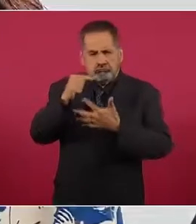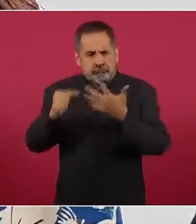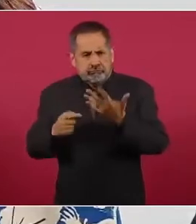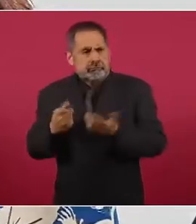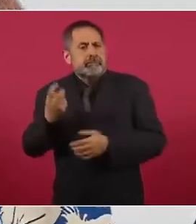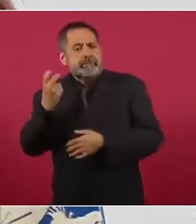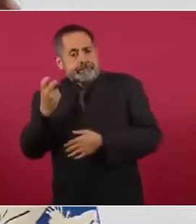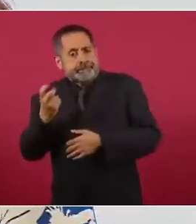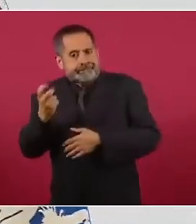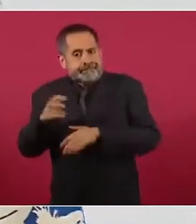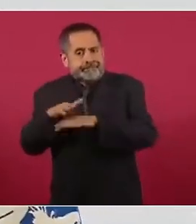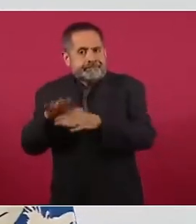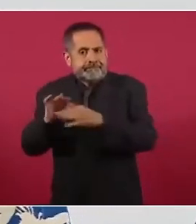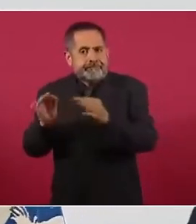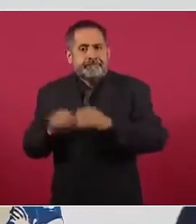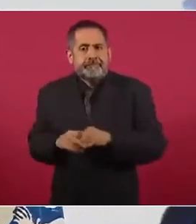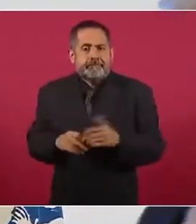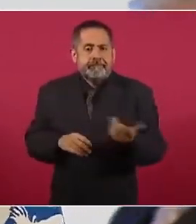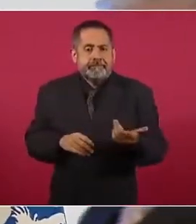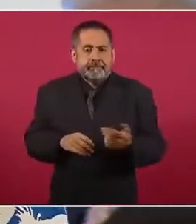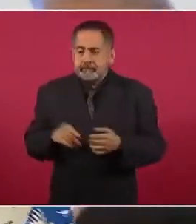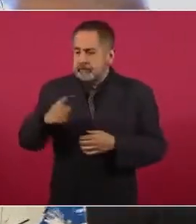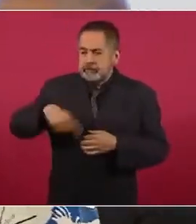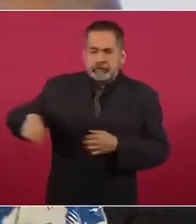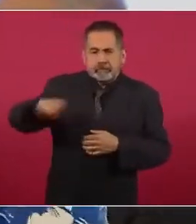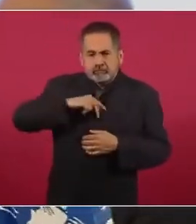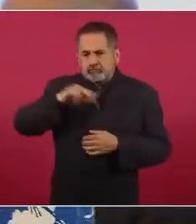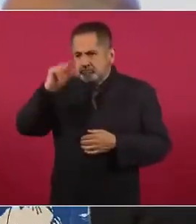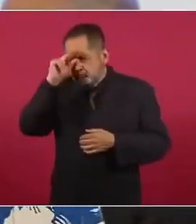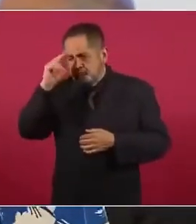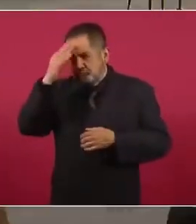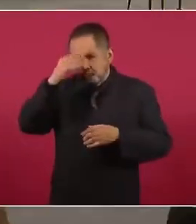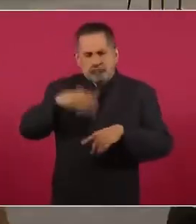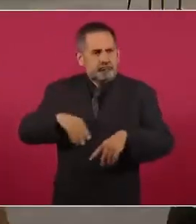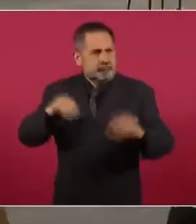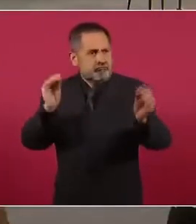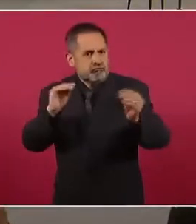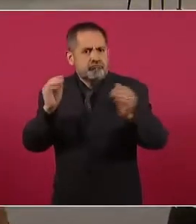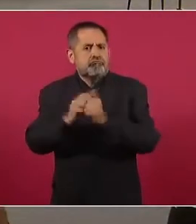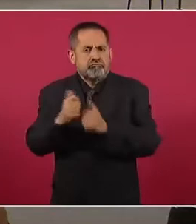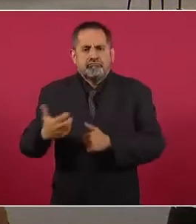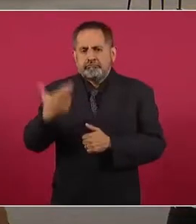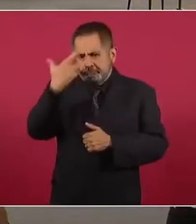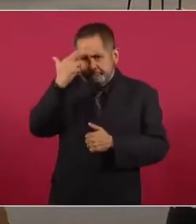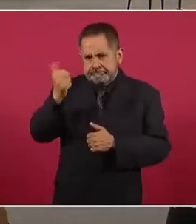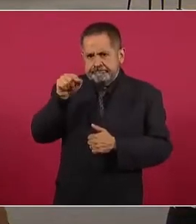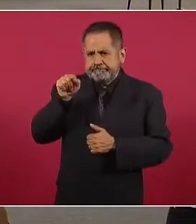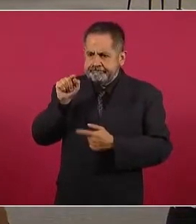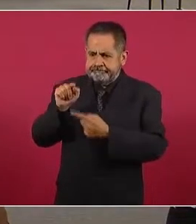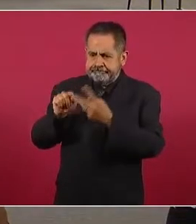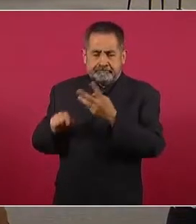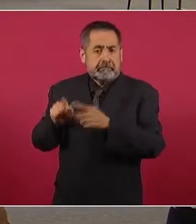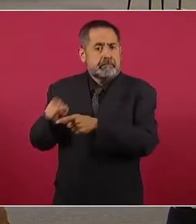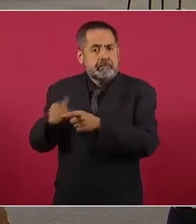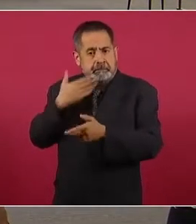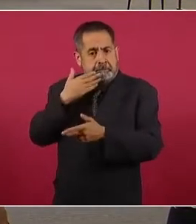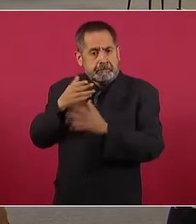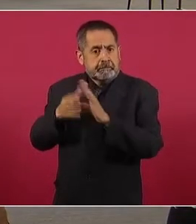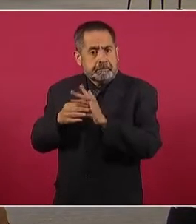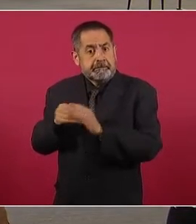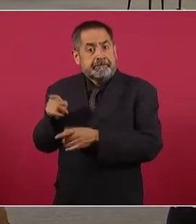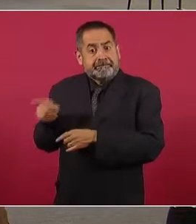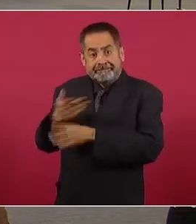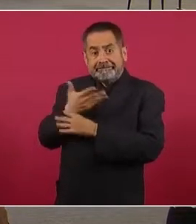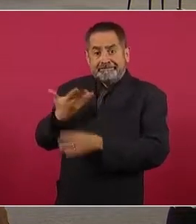debaten con inteligencia y rebaten con buenos argumentos contra los conservadores